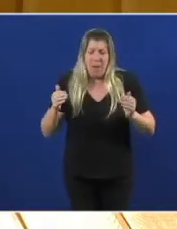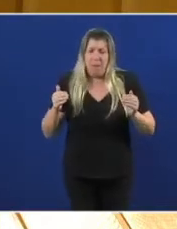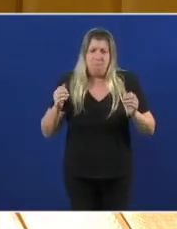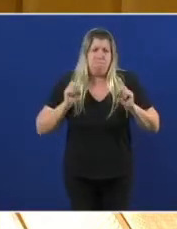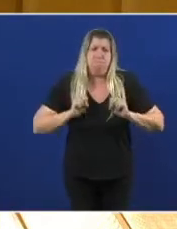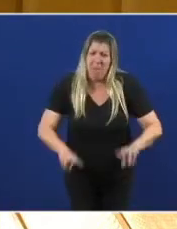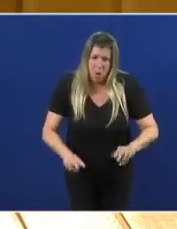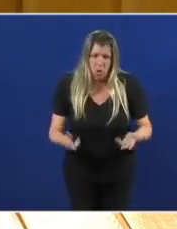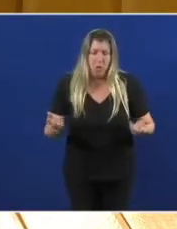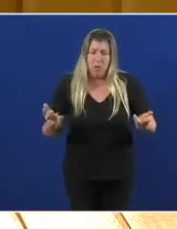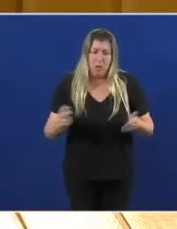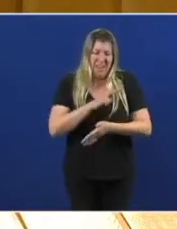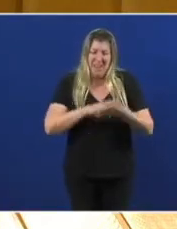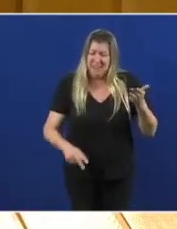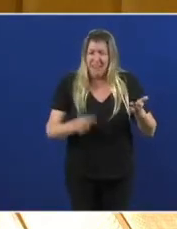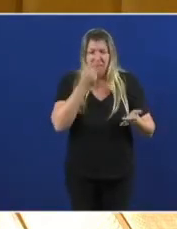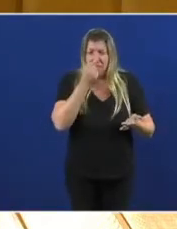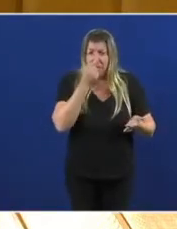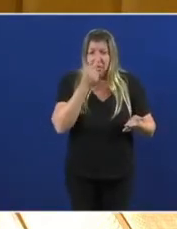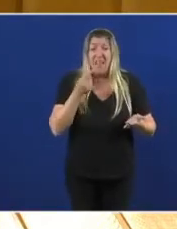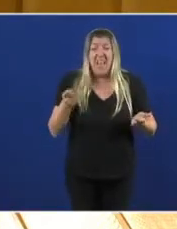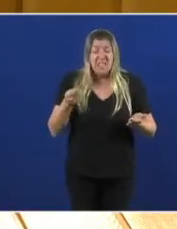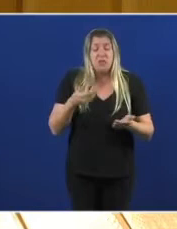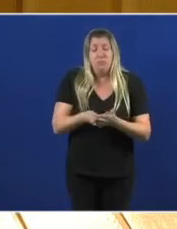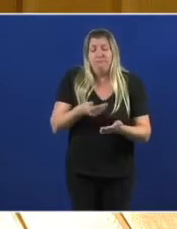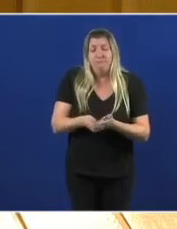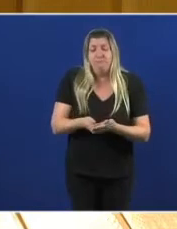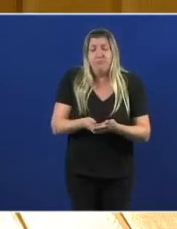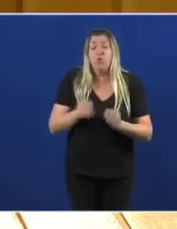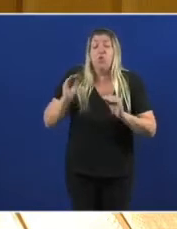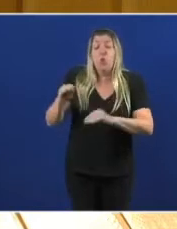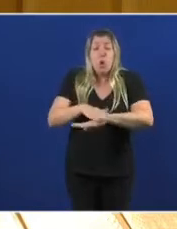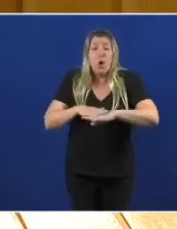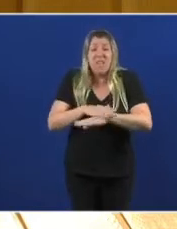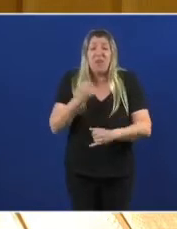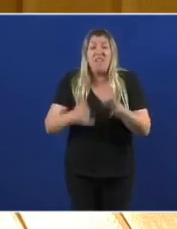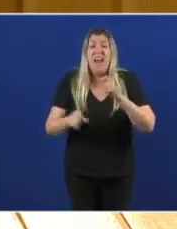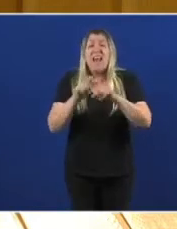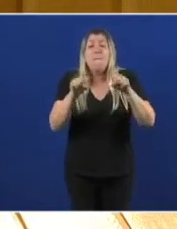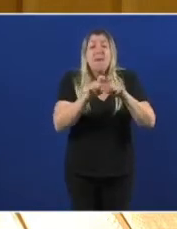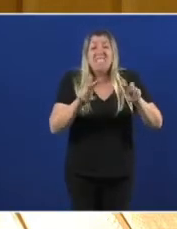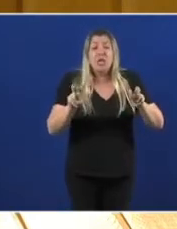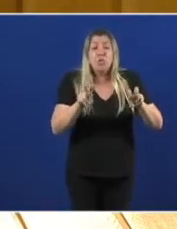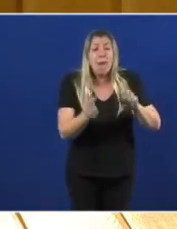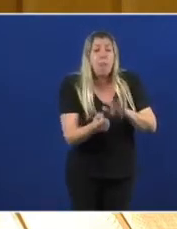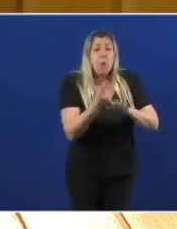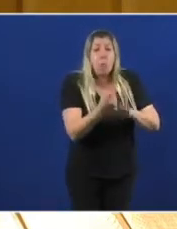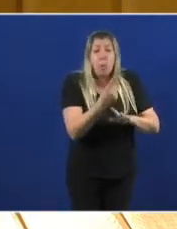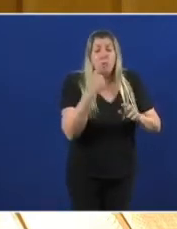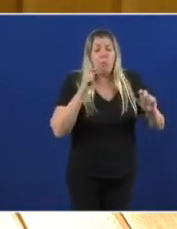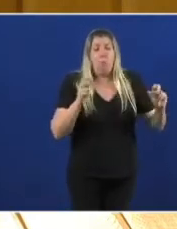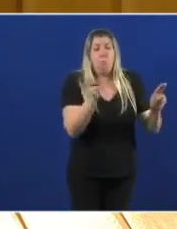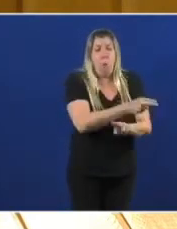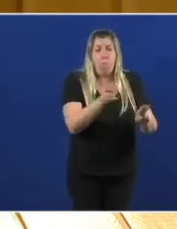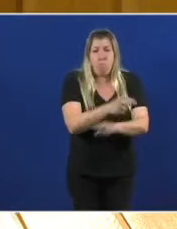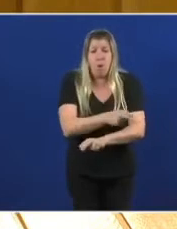Este dato explica por que co seu goberno desapareceron a metade das empresas innovadoras e por que se fuga o talento.